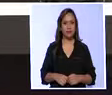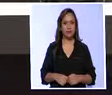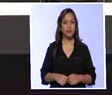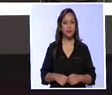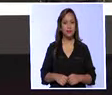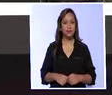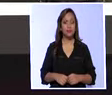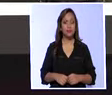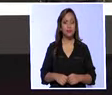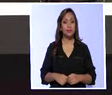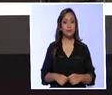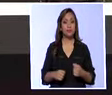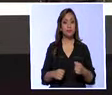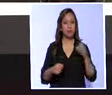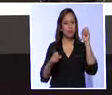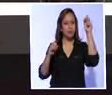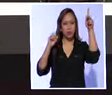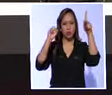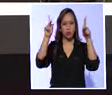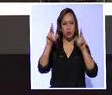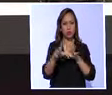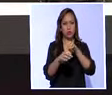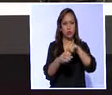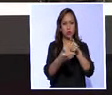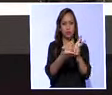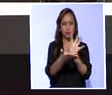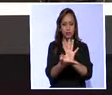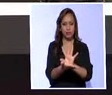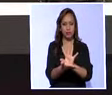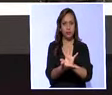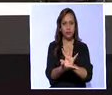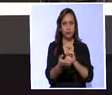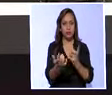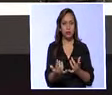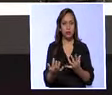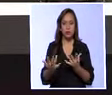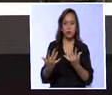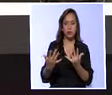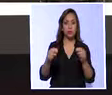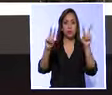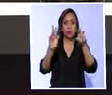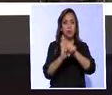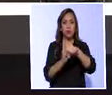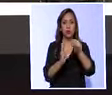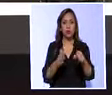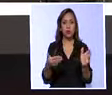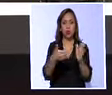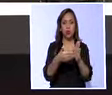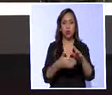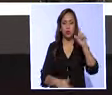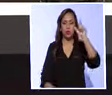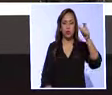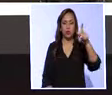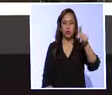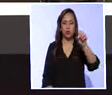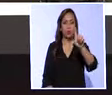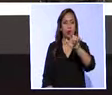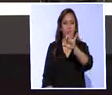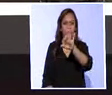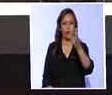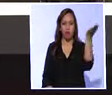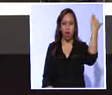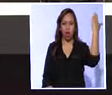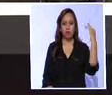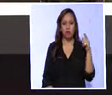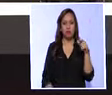La expectativa se mantiene al interior de la Asamblea Nacional alrededor del juicio político en contra de Carlos Pollitt, ex